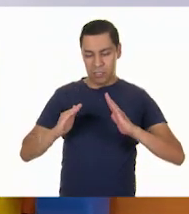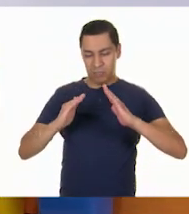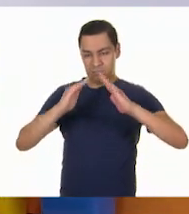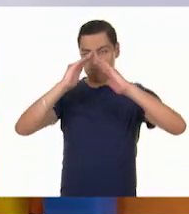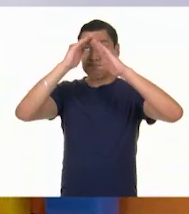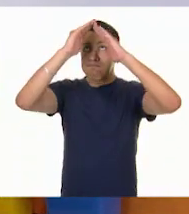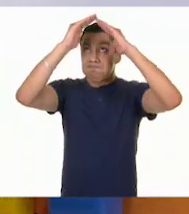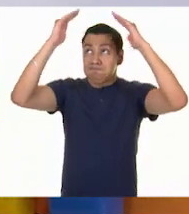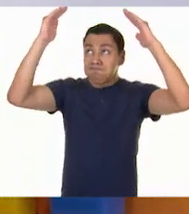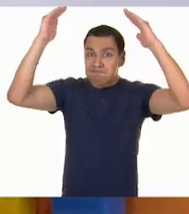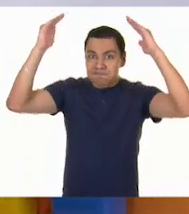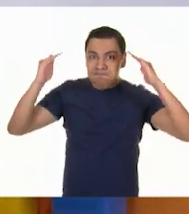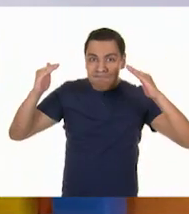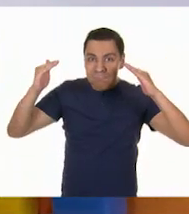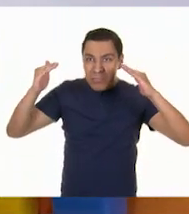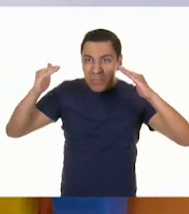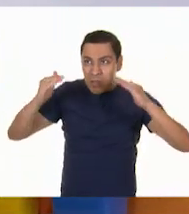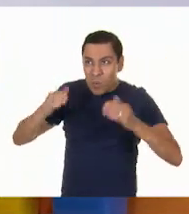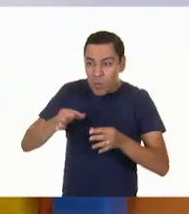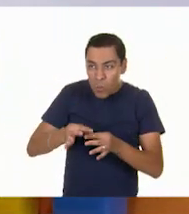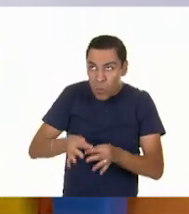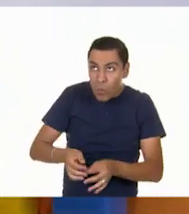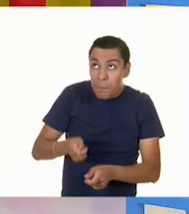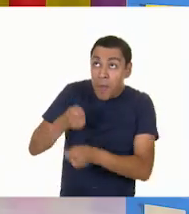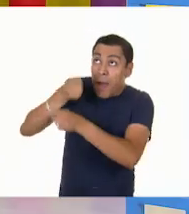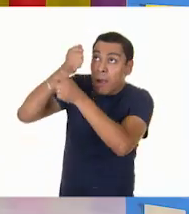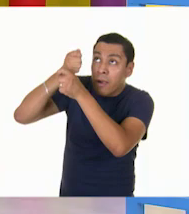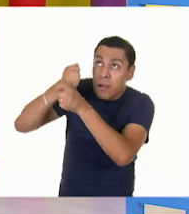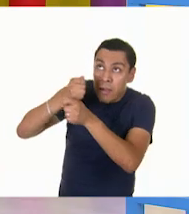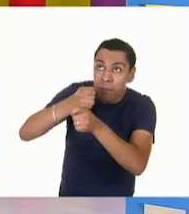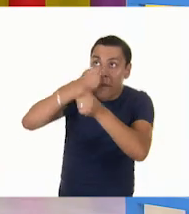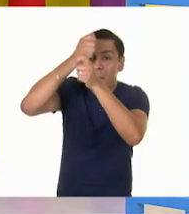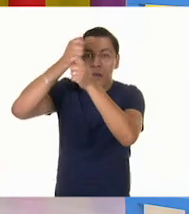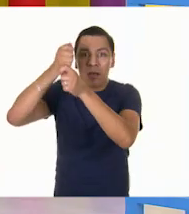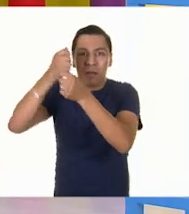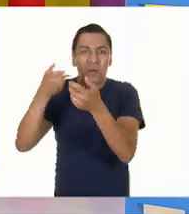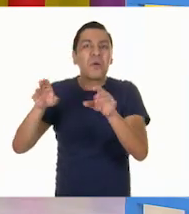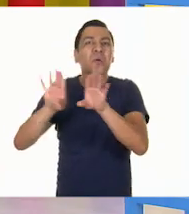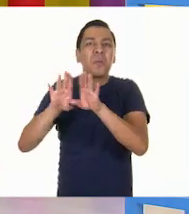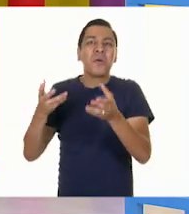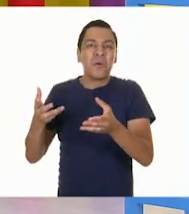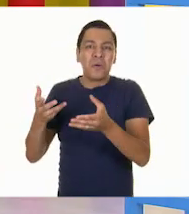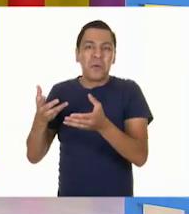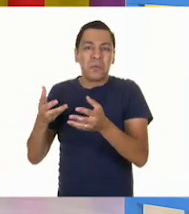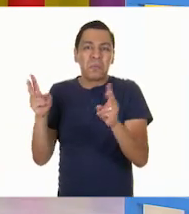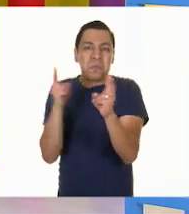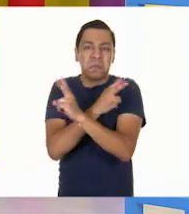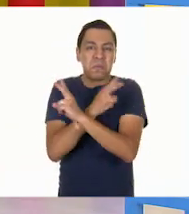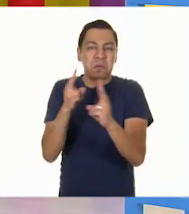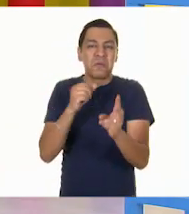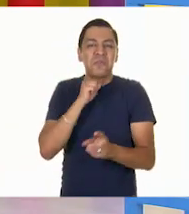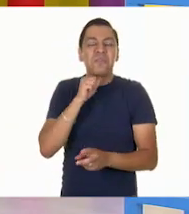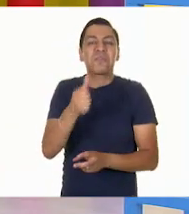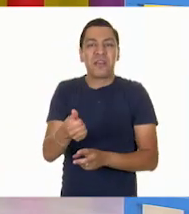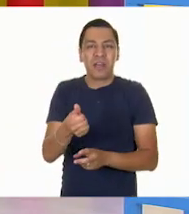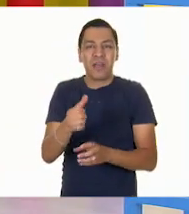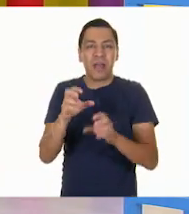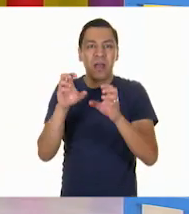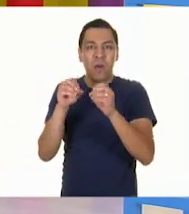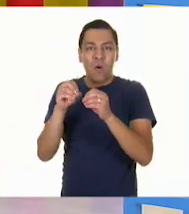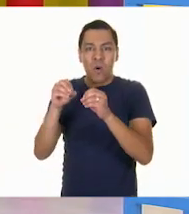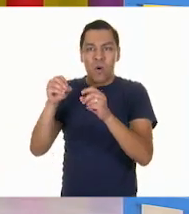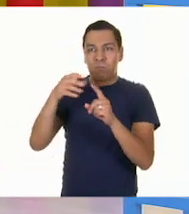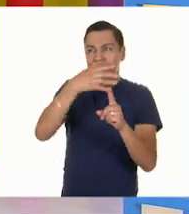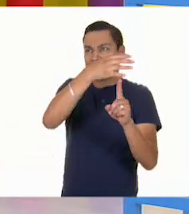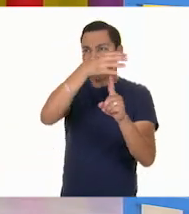dónde no podría pasar con el papalote. Por supuesto. Aparte de que no hay viento, podría ocurrir un accidente muy grave. Imagínate que se ature con un